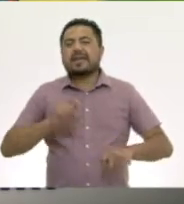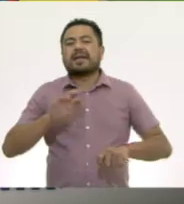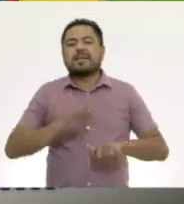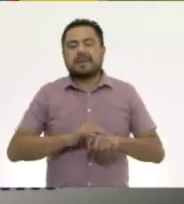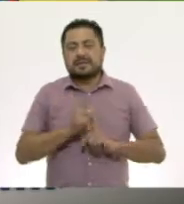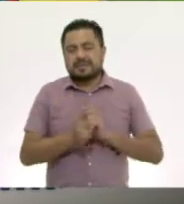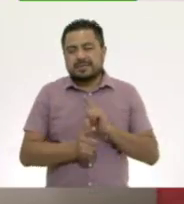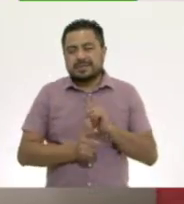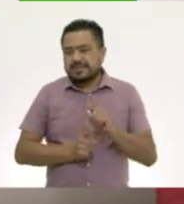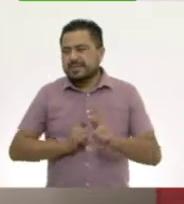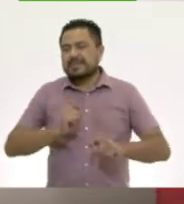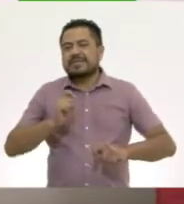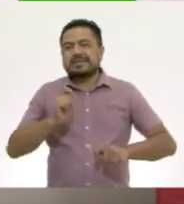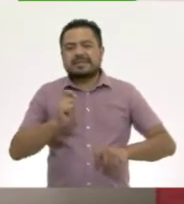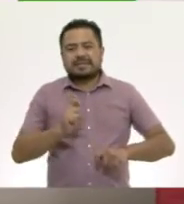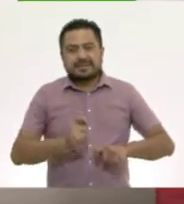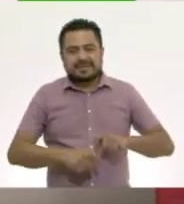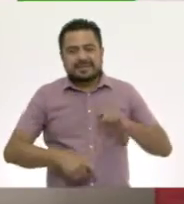Una,